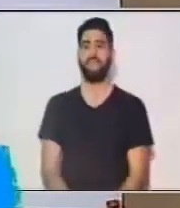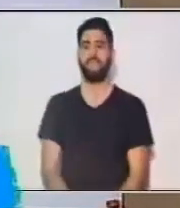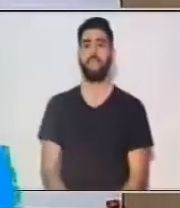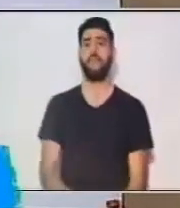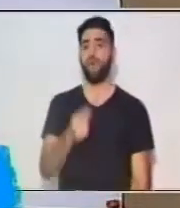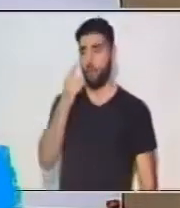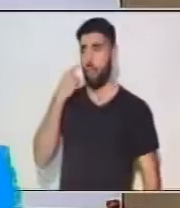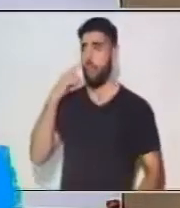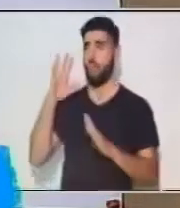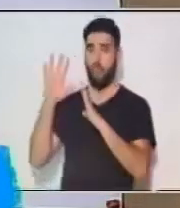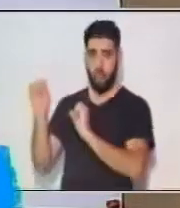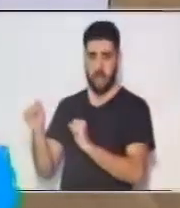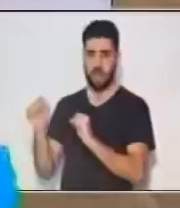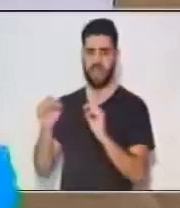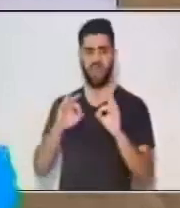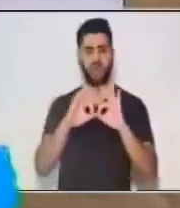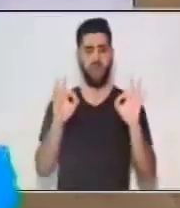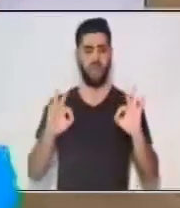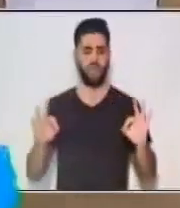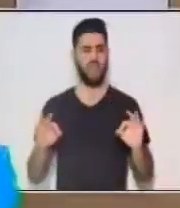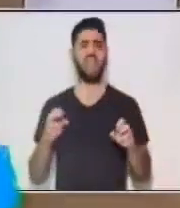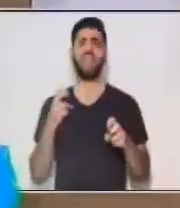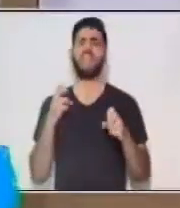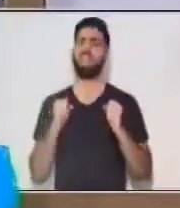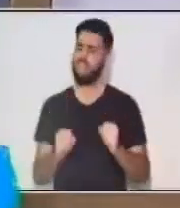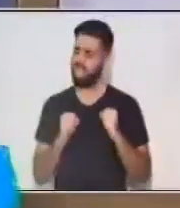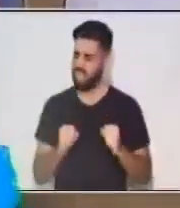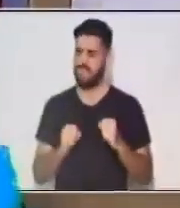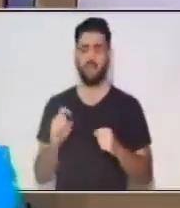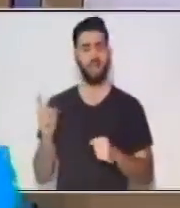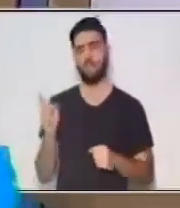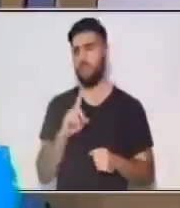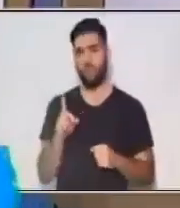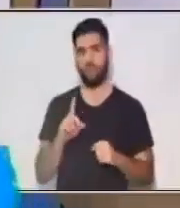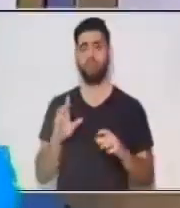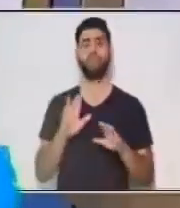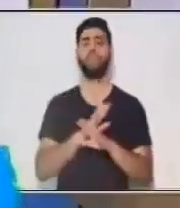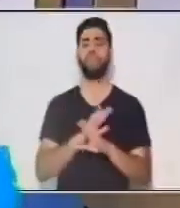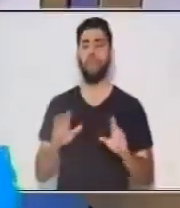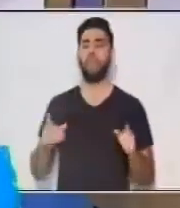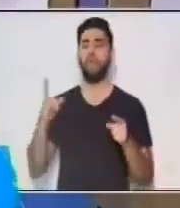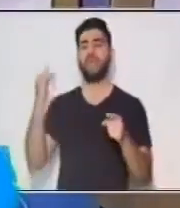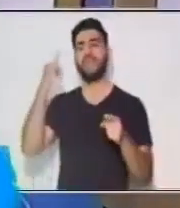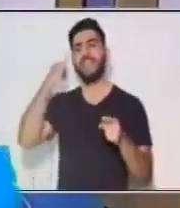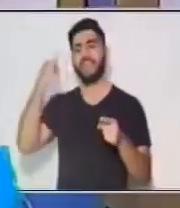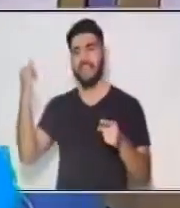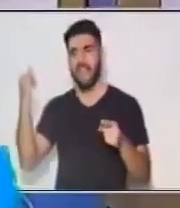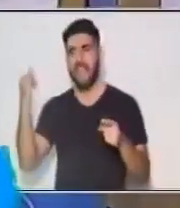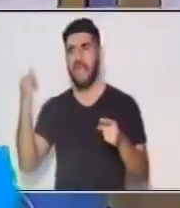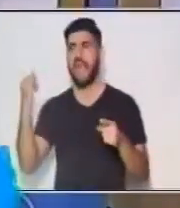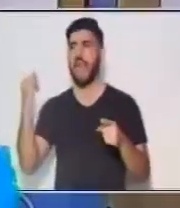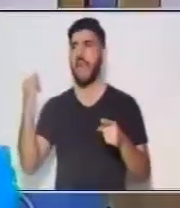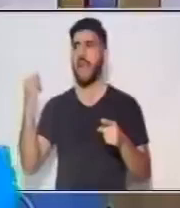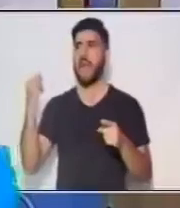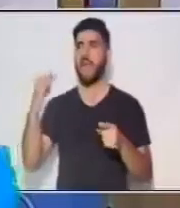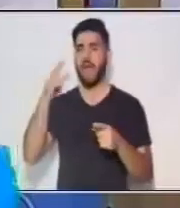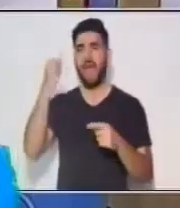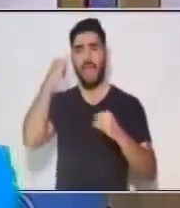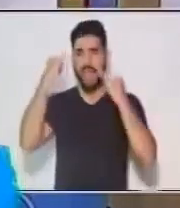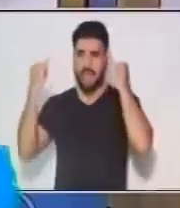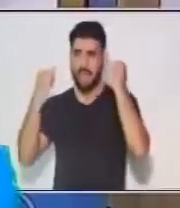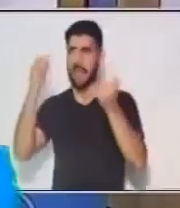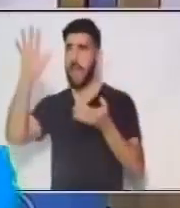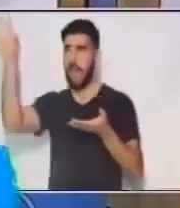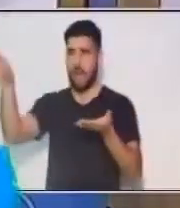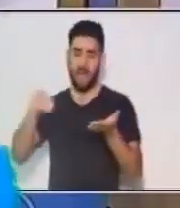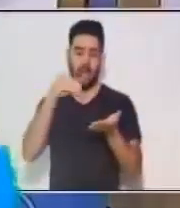se dan cuenta, las oraciones no son muy difíciles, como les digo, es la idea o son las ideas plasmadas en papel